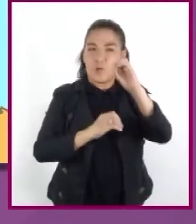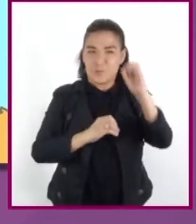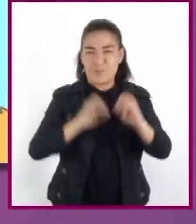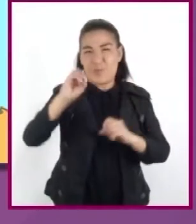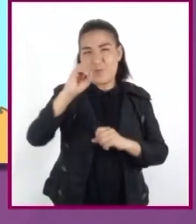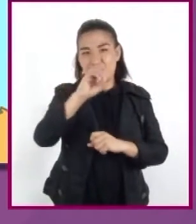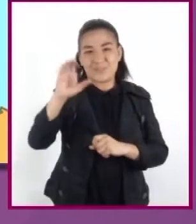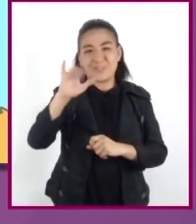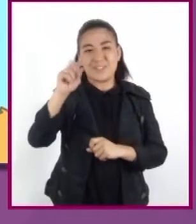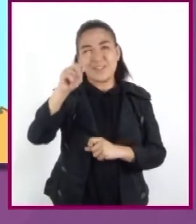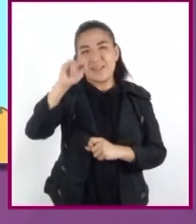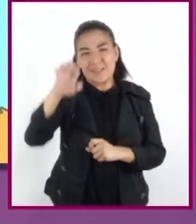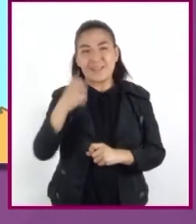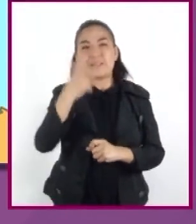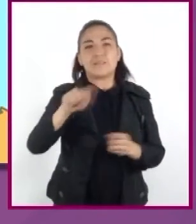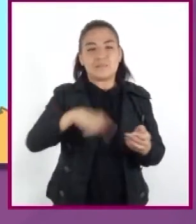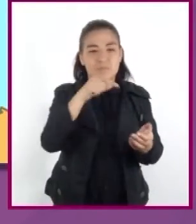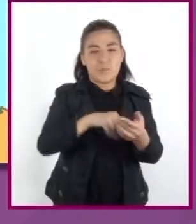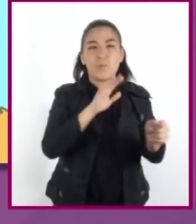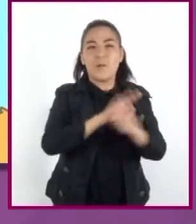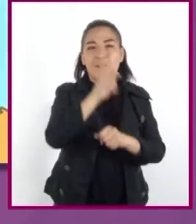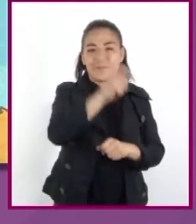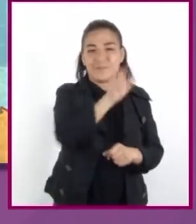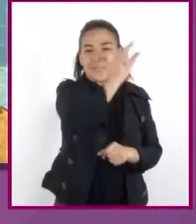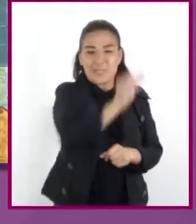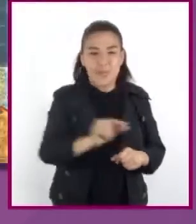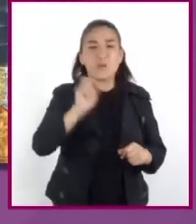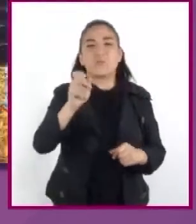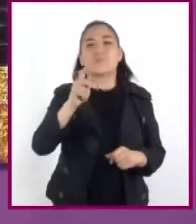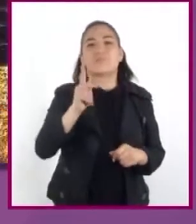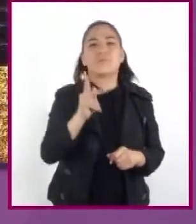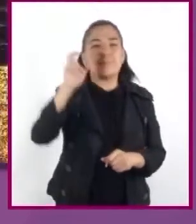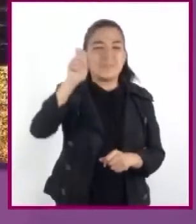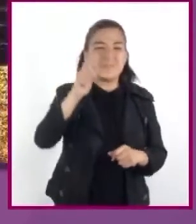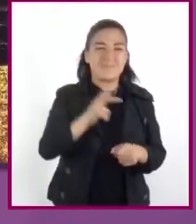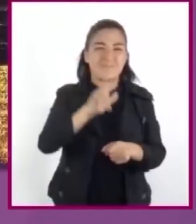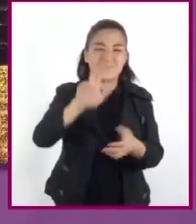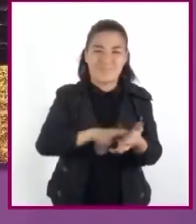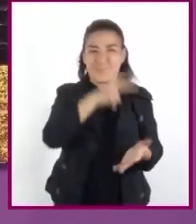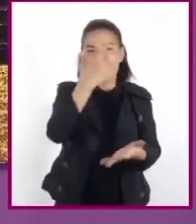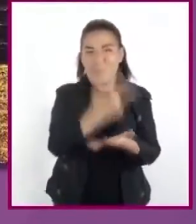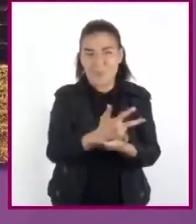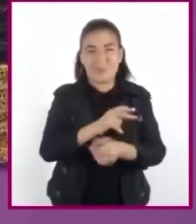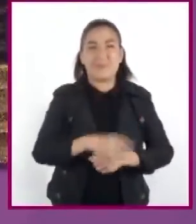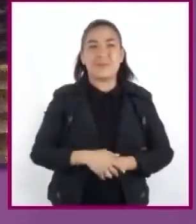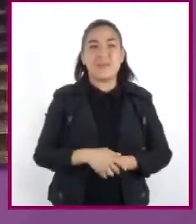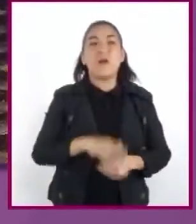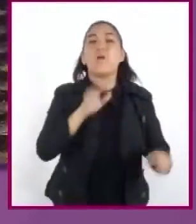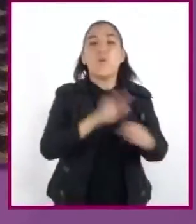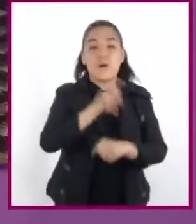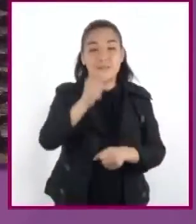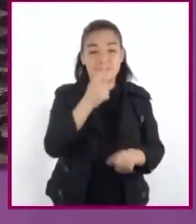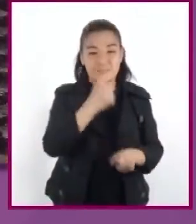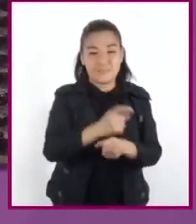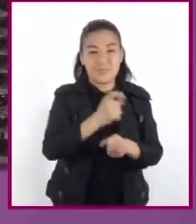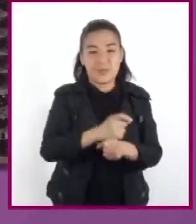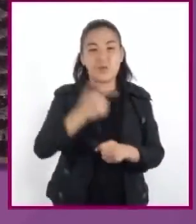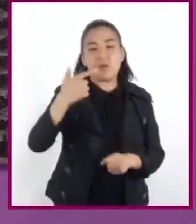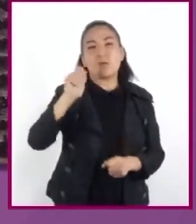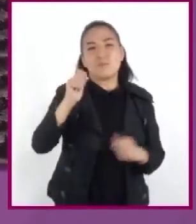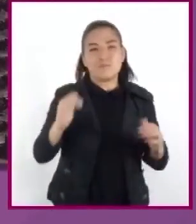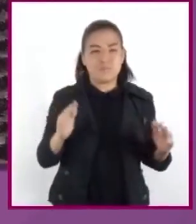área se encuentra la cultura del Bajío y la Purépecha. Se identifican basamentos circulares y tumbas de tiro.